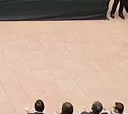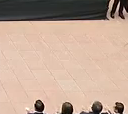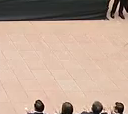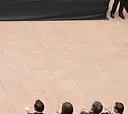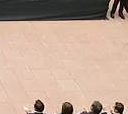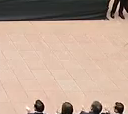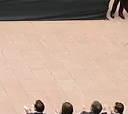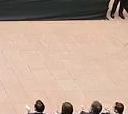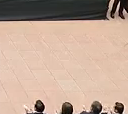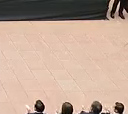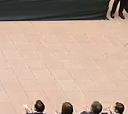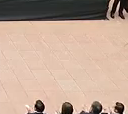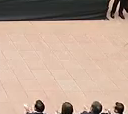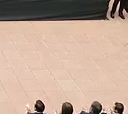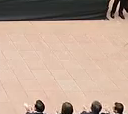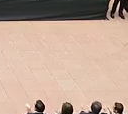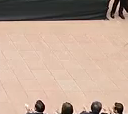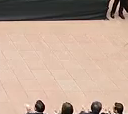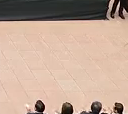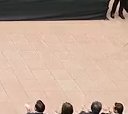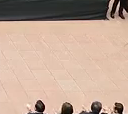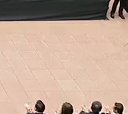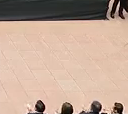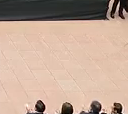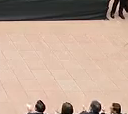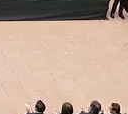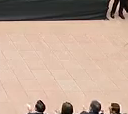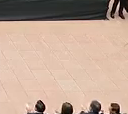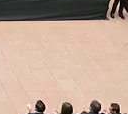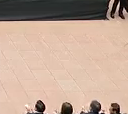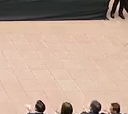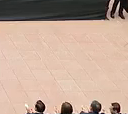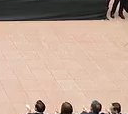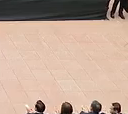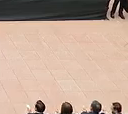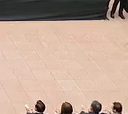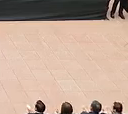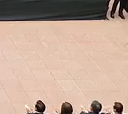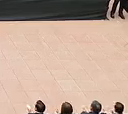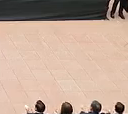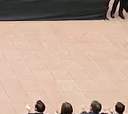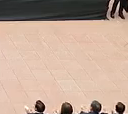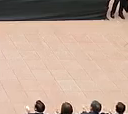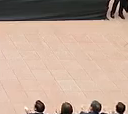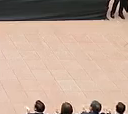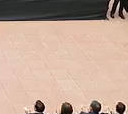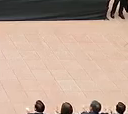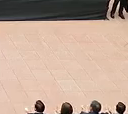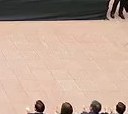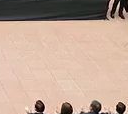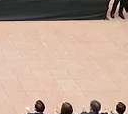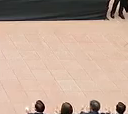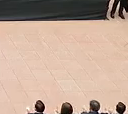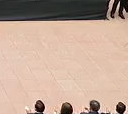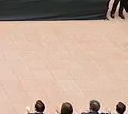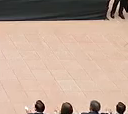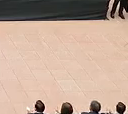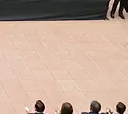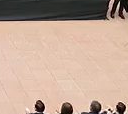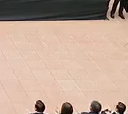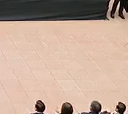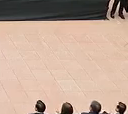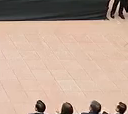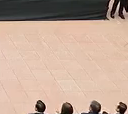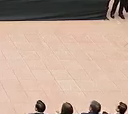Estimada audiencia, muy buenos días, es un gusto saludarles, esta vez les llevamos a ustedes una transmisión más desde el Patio de la Paz del Palacio Nacional de la